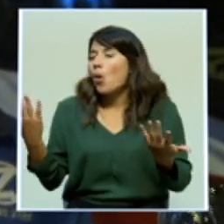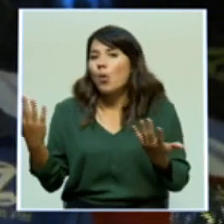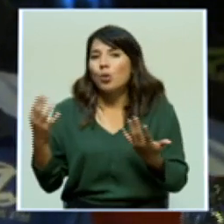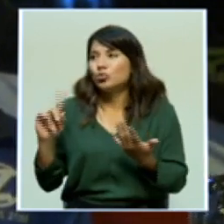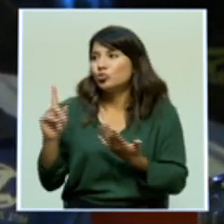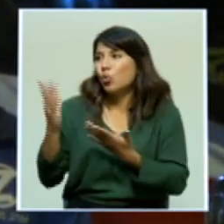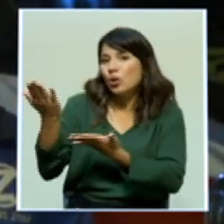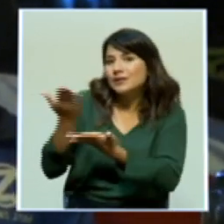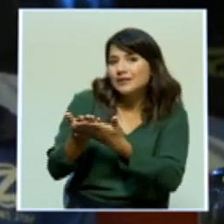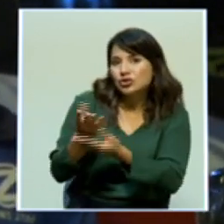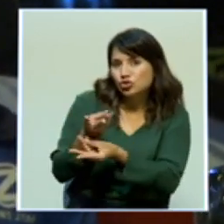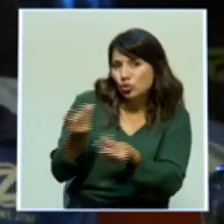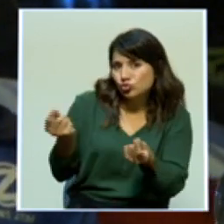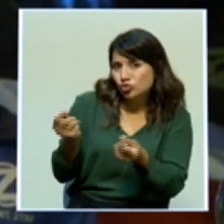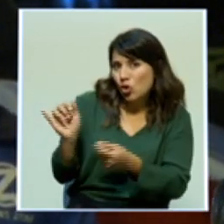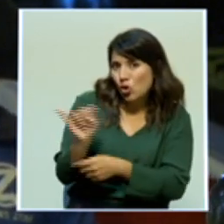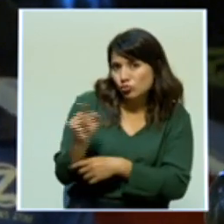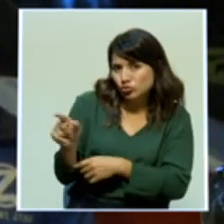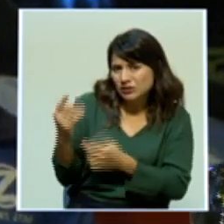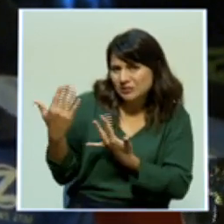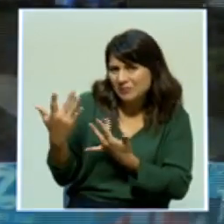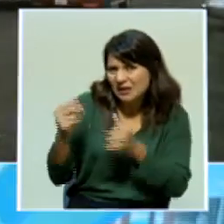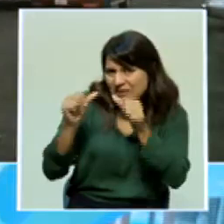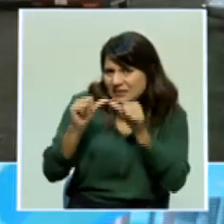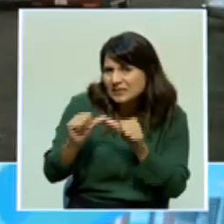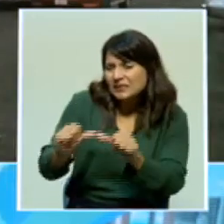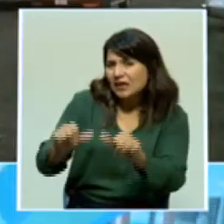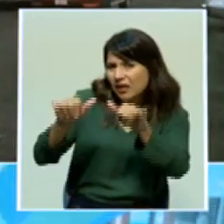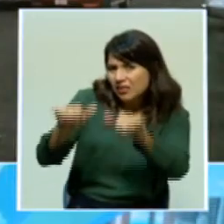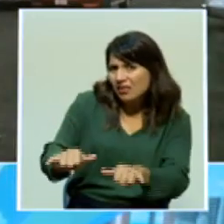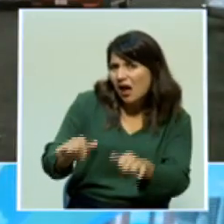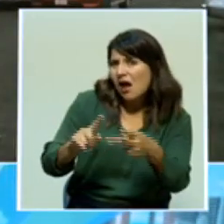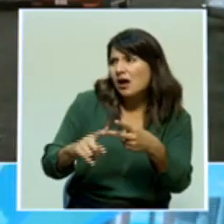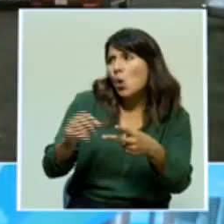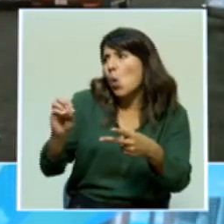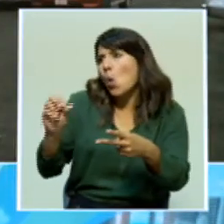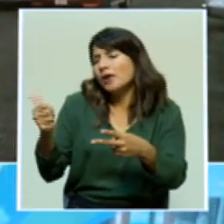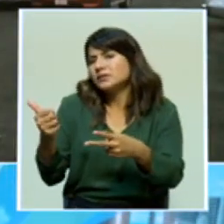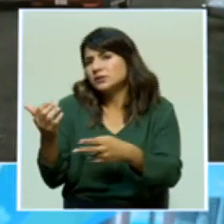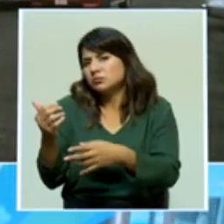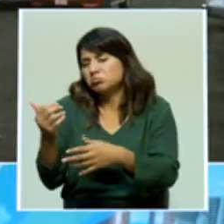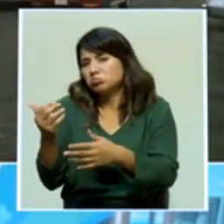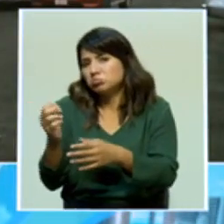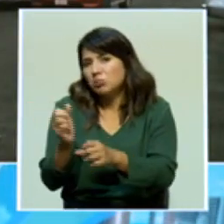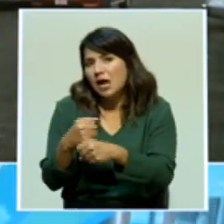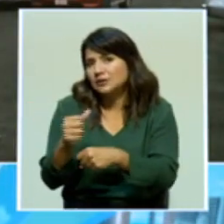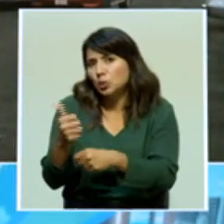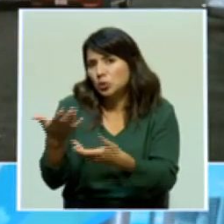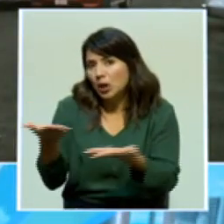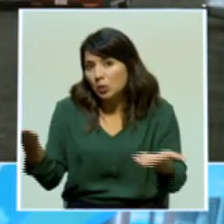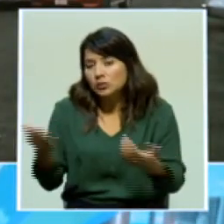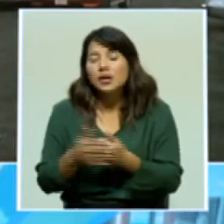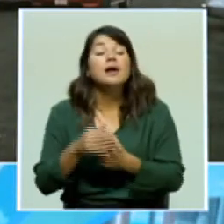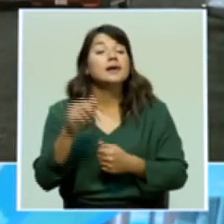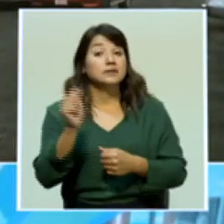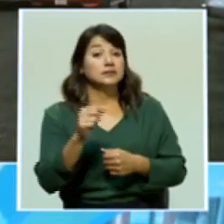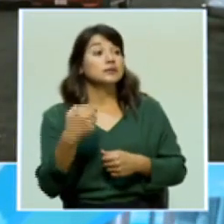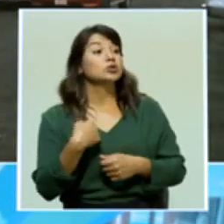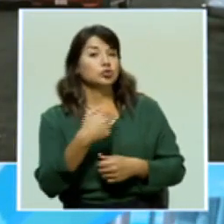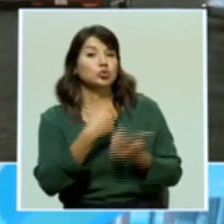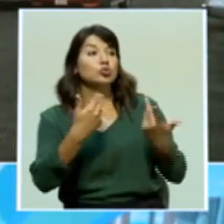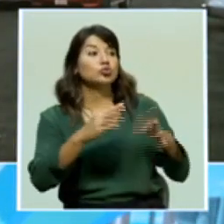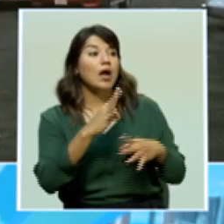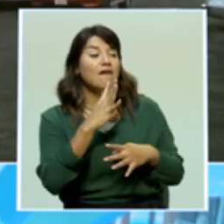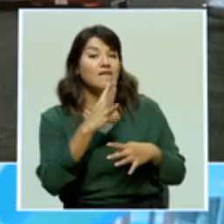da la solución que ustedes esperan? ¿Van a seguir con más movimientos, tomar otras medidas? Sí, como se ha hablado con todos